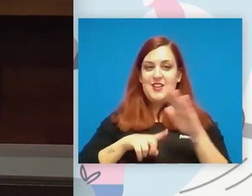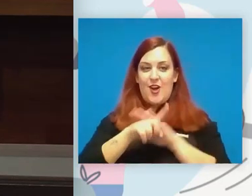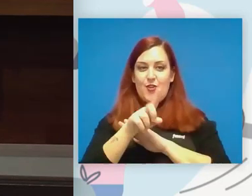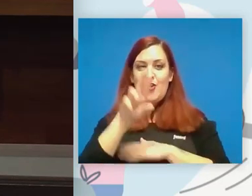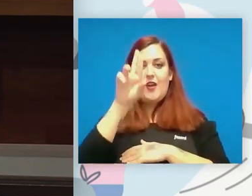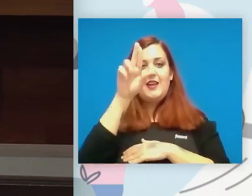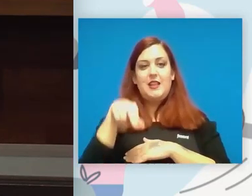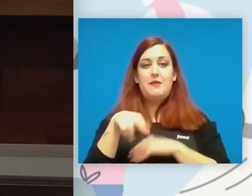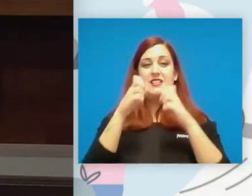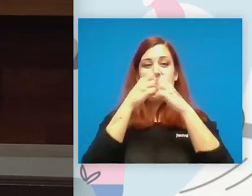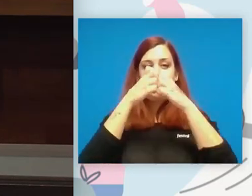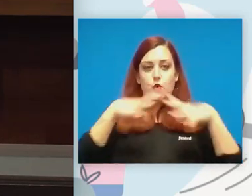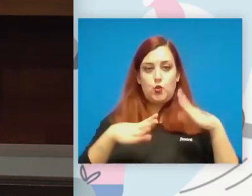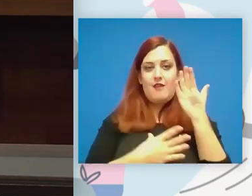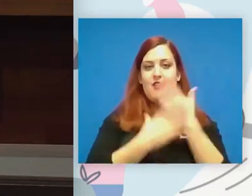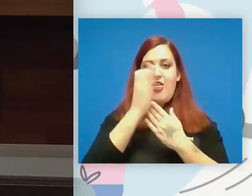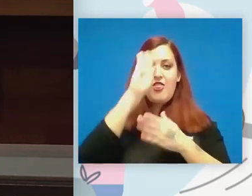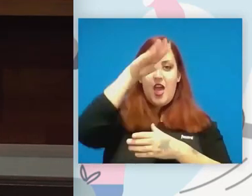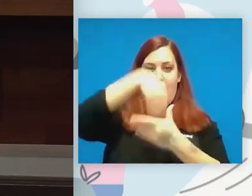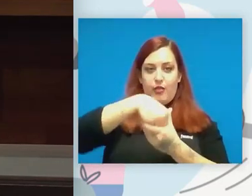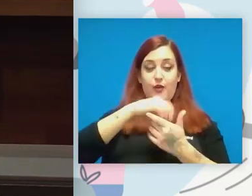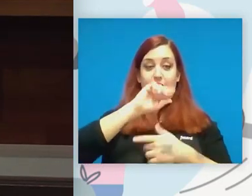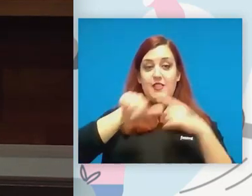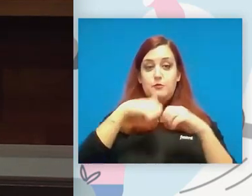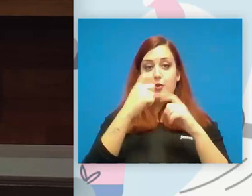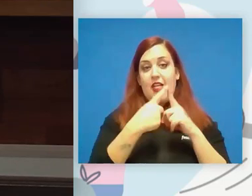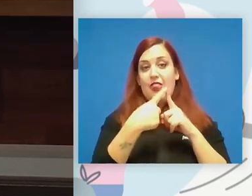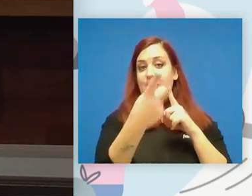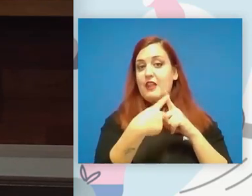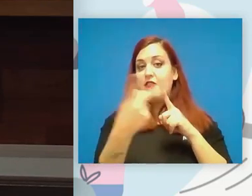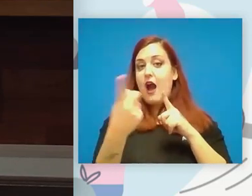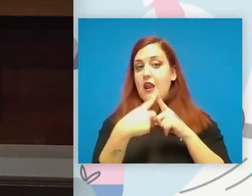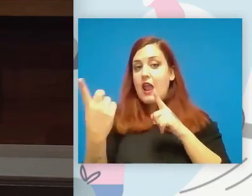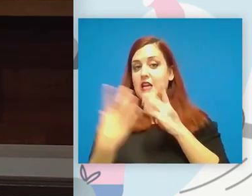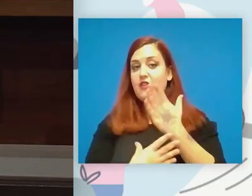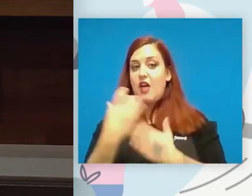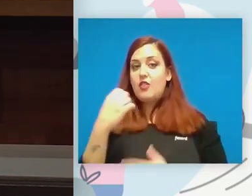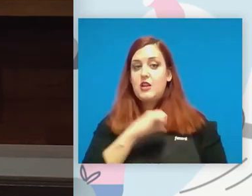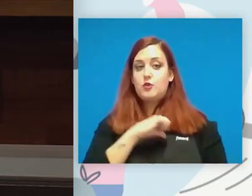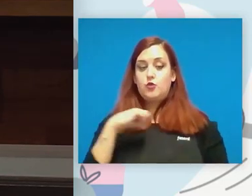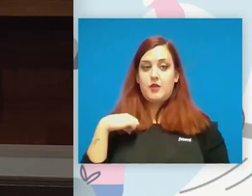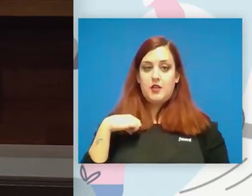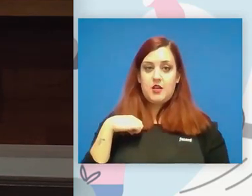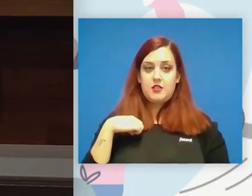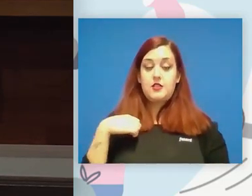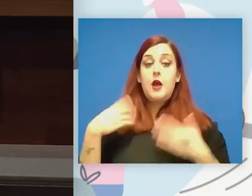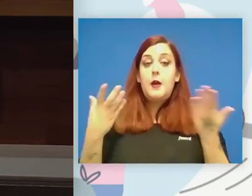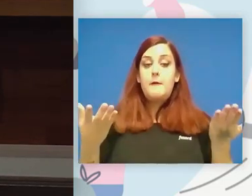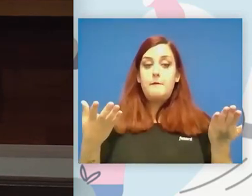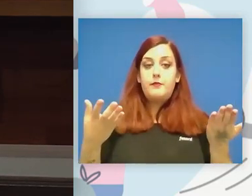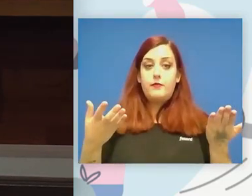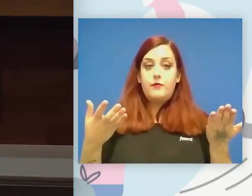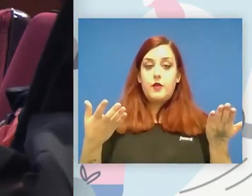es la propia estructura de la federación y a partir de ahí que se pueda derivar a las federaciones autonómicas pero bueno eso también entra